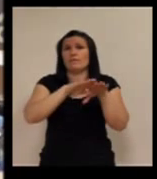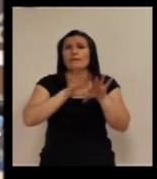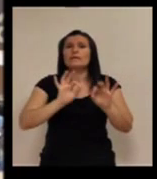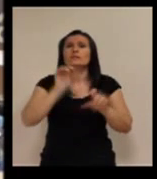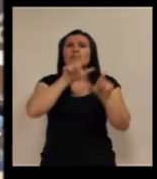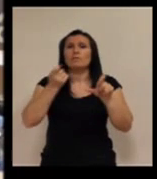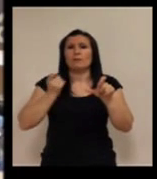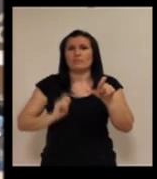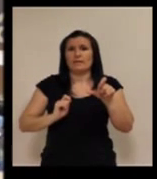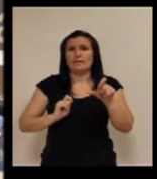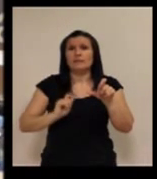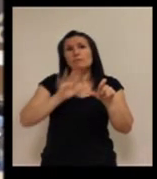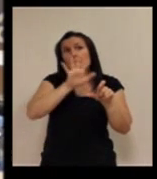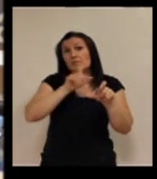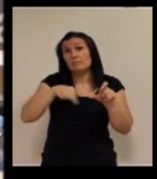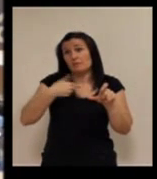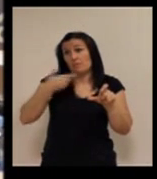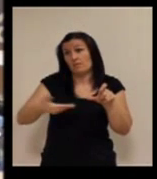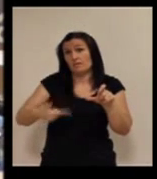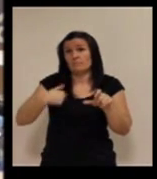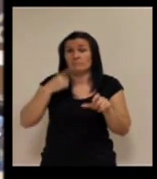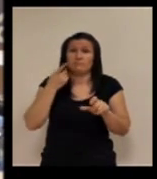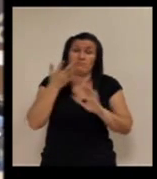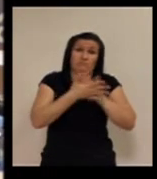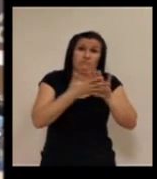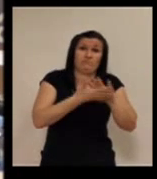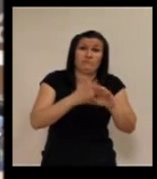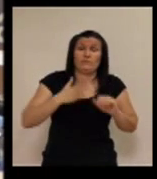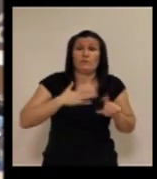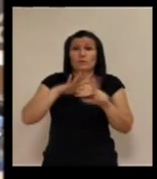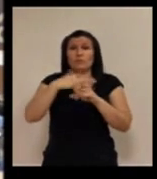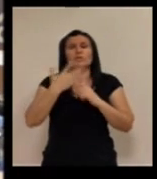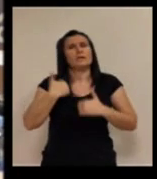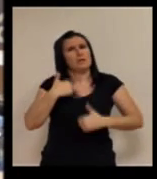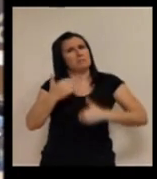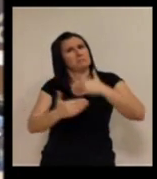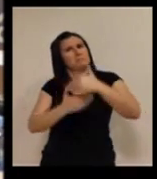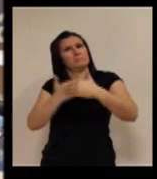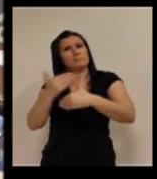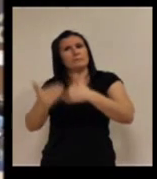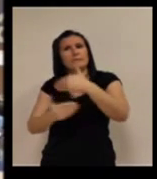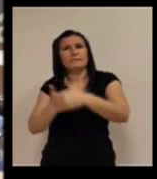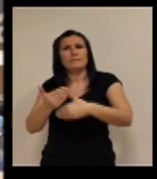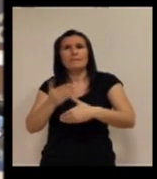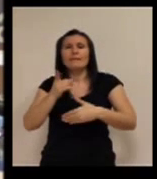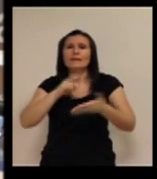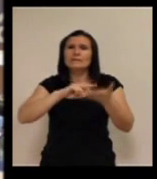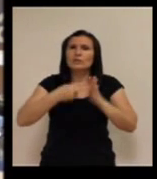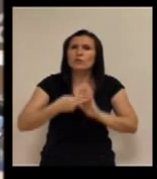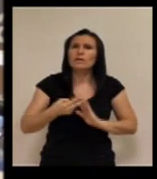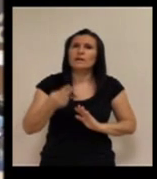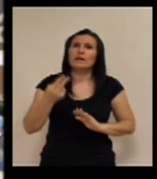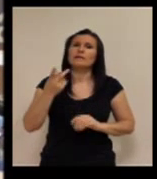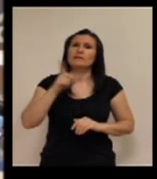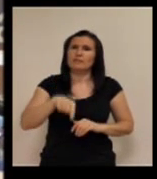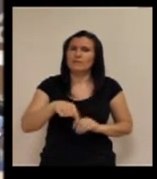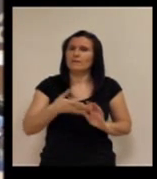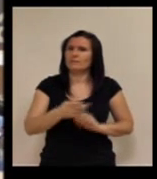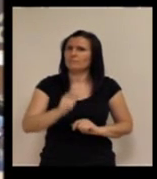profesionales, que sí que, bueno, me parecía importante también porque en nuestro caso ha evolucionado y la tecnología ha sido